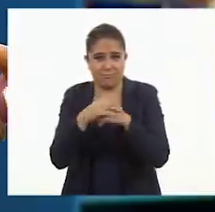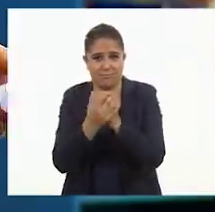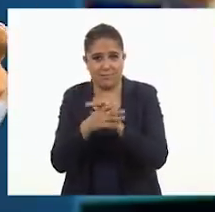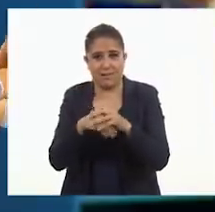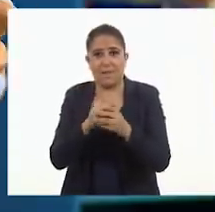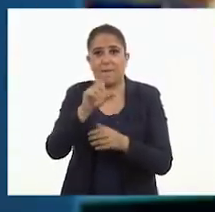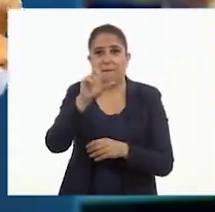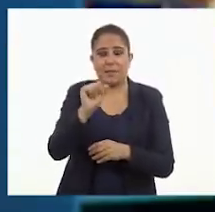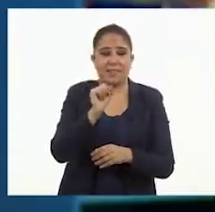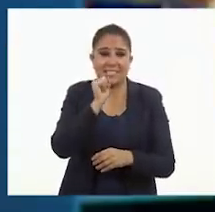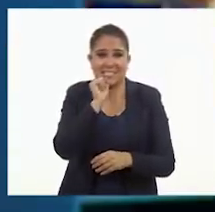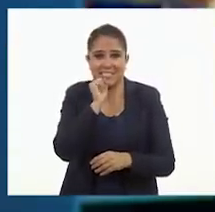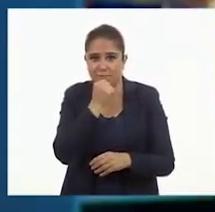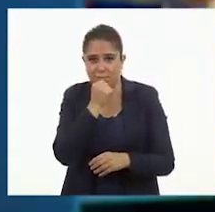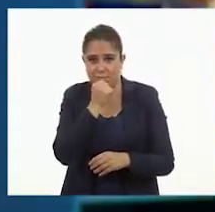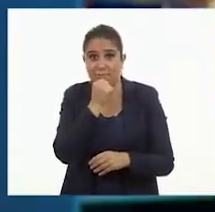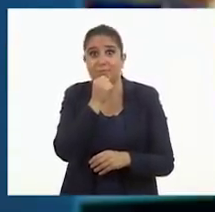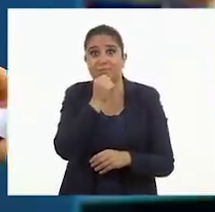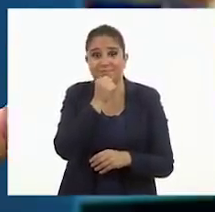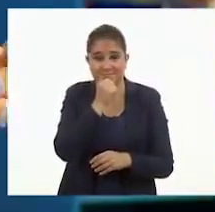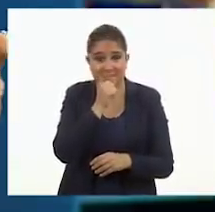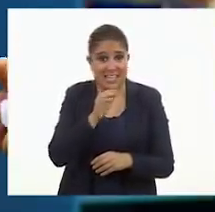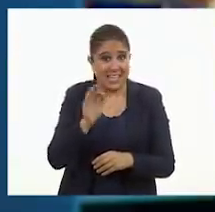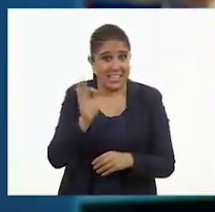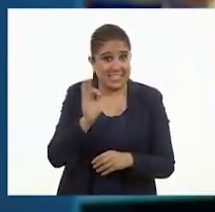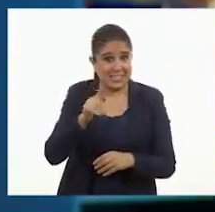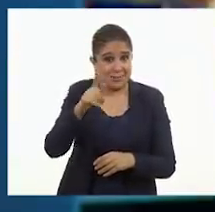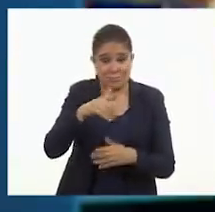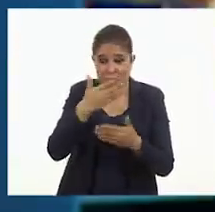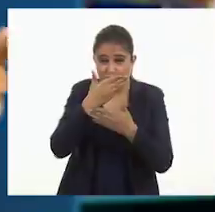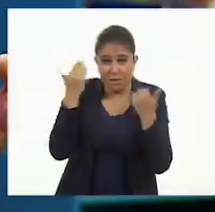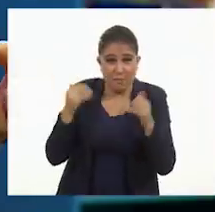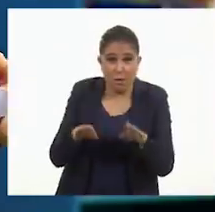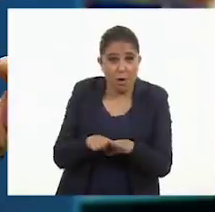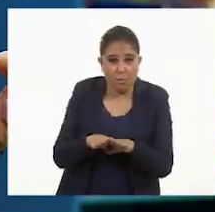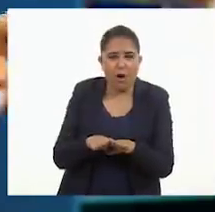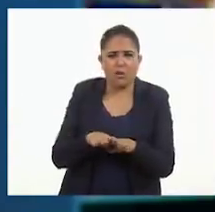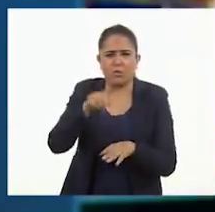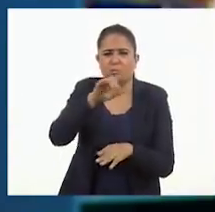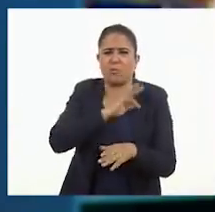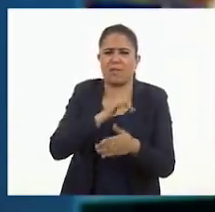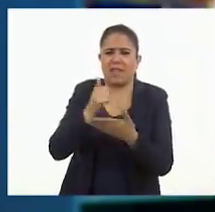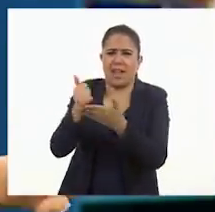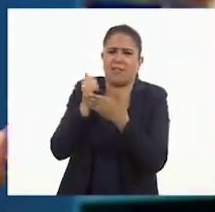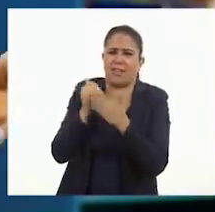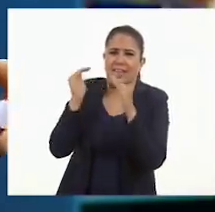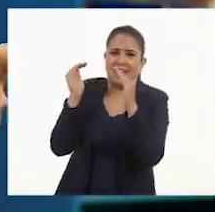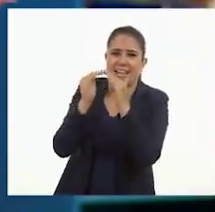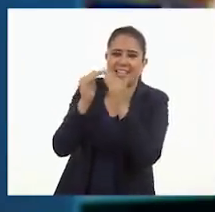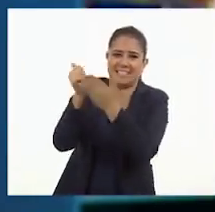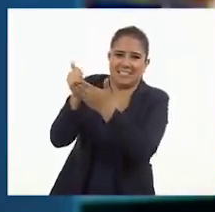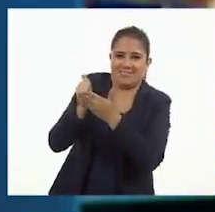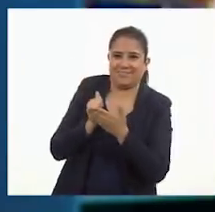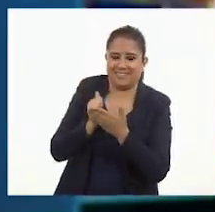20 segundos. Si no sabes cómo hacerlo, pida ayuda en casa.